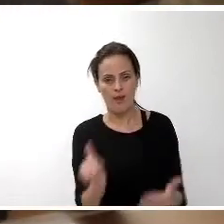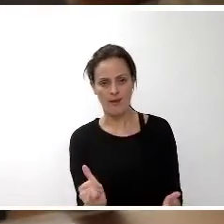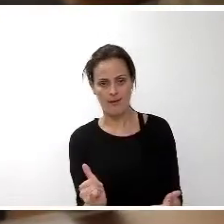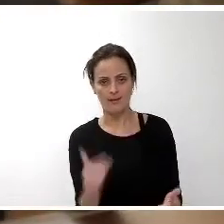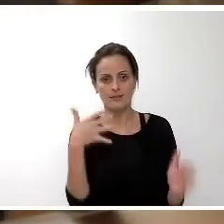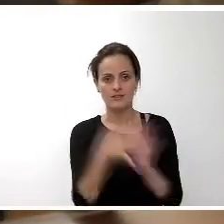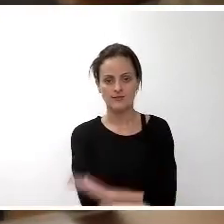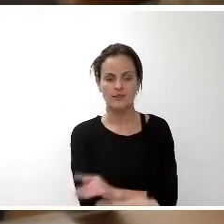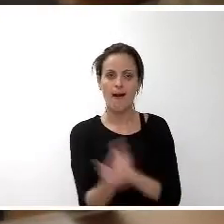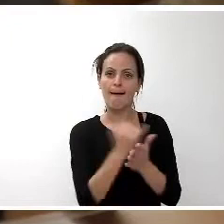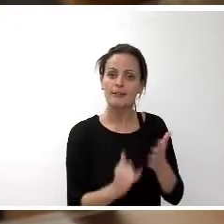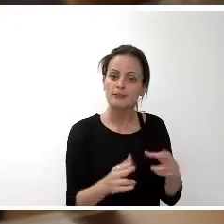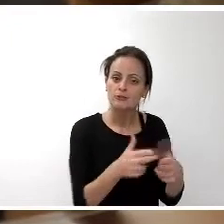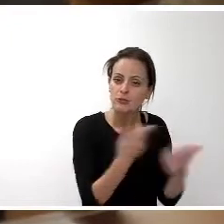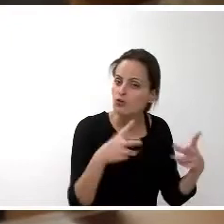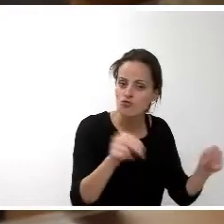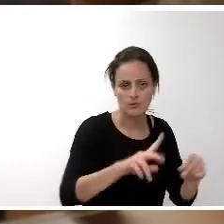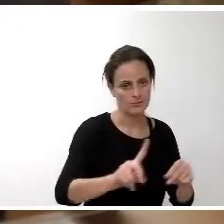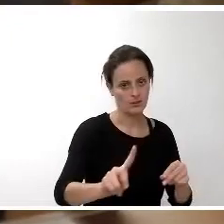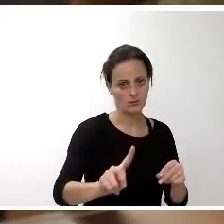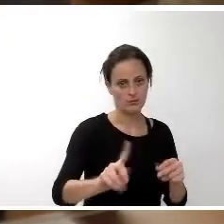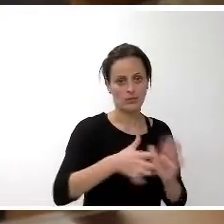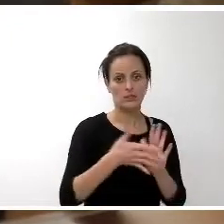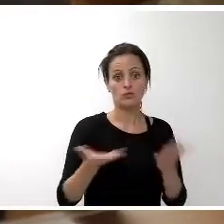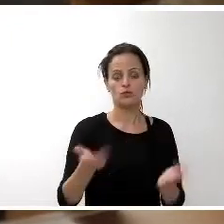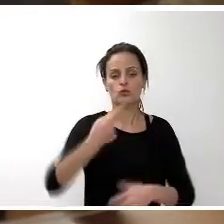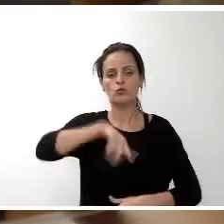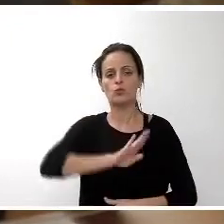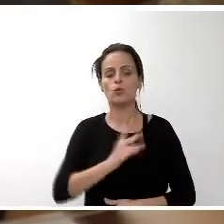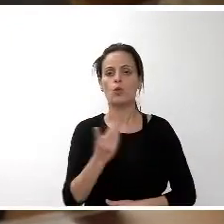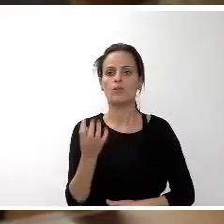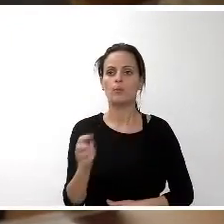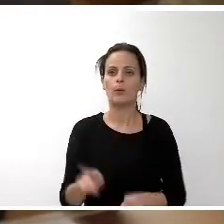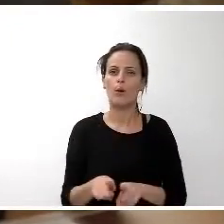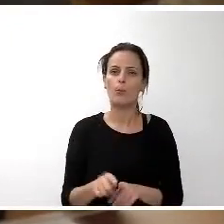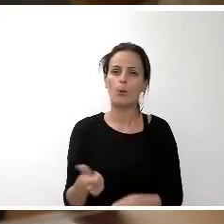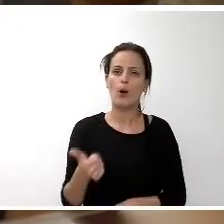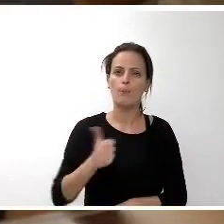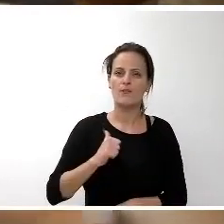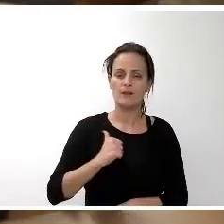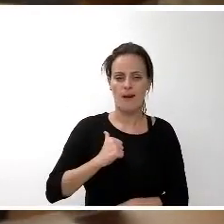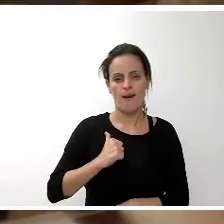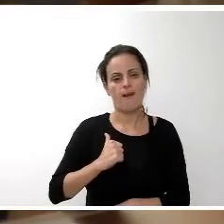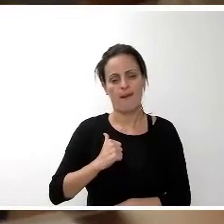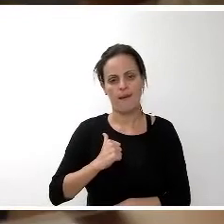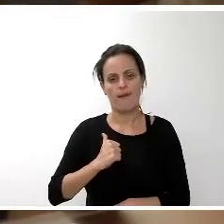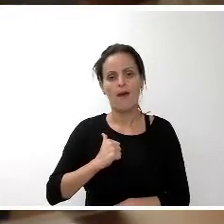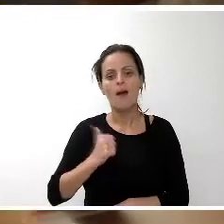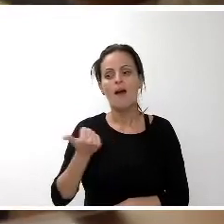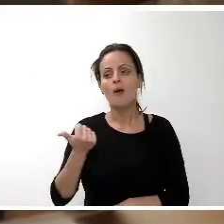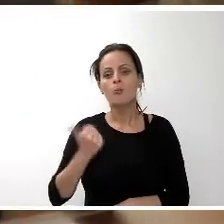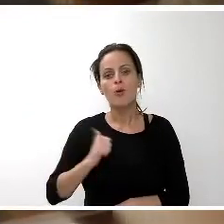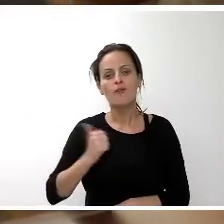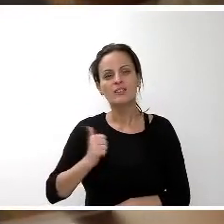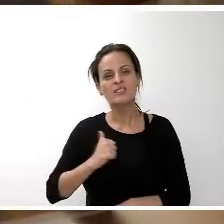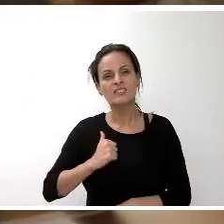acabado con esa crisis social. Y por lo tanto, tenemos que aprovechar esa disminución